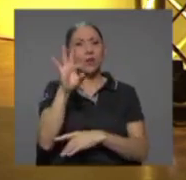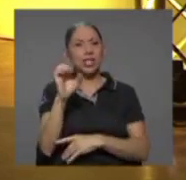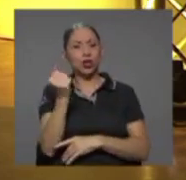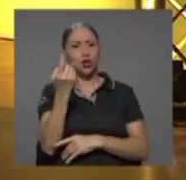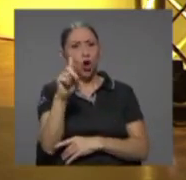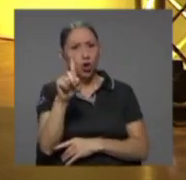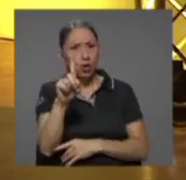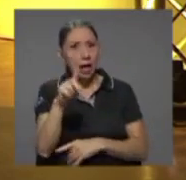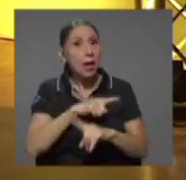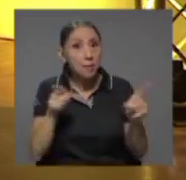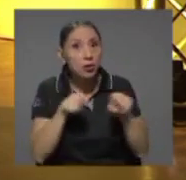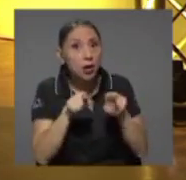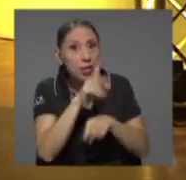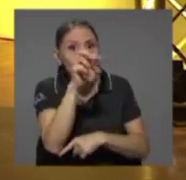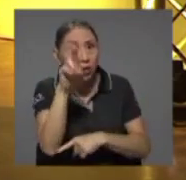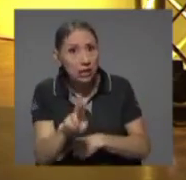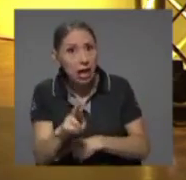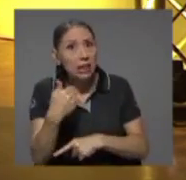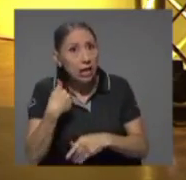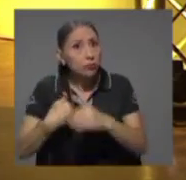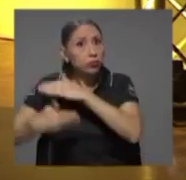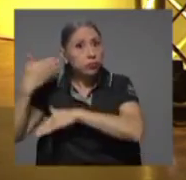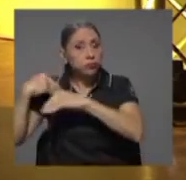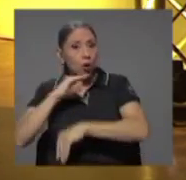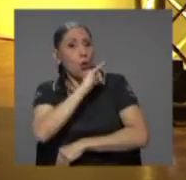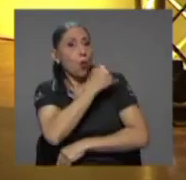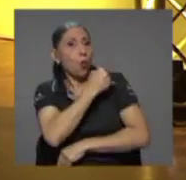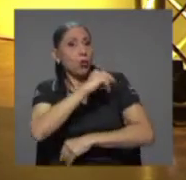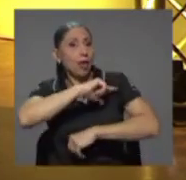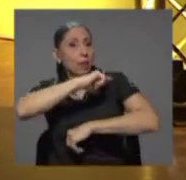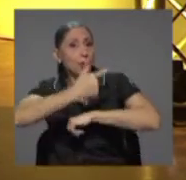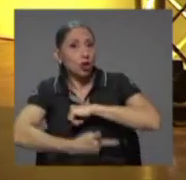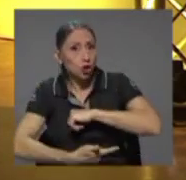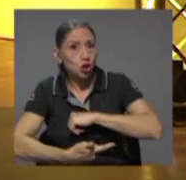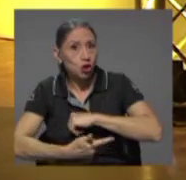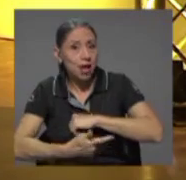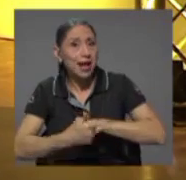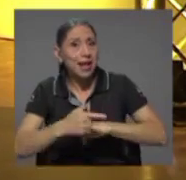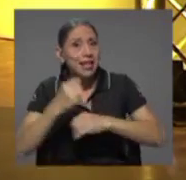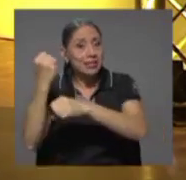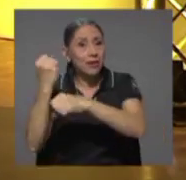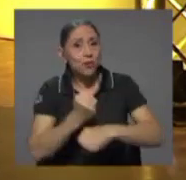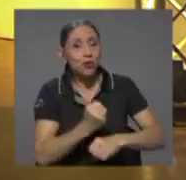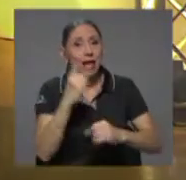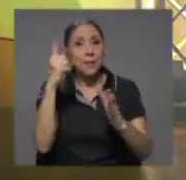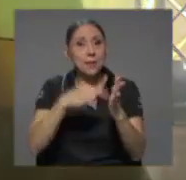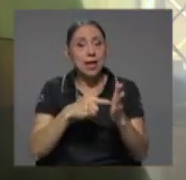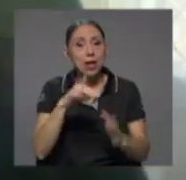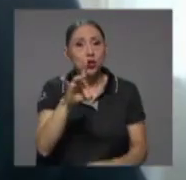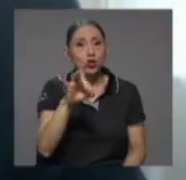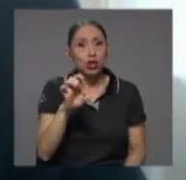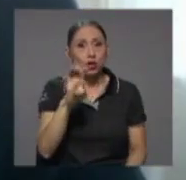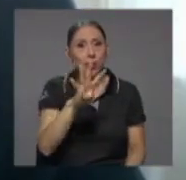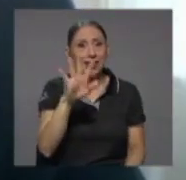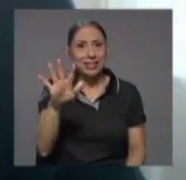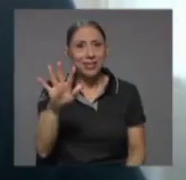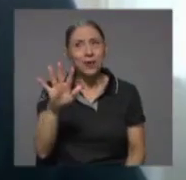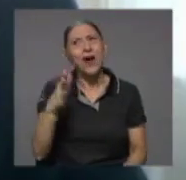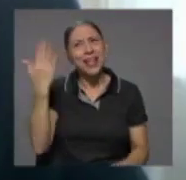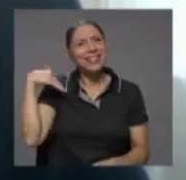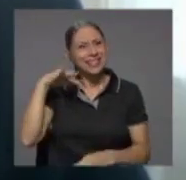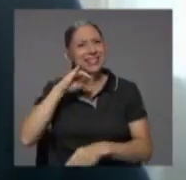Rica tiene sus antecedentes la Junta de Protección Social se funda en 1845 realmente la Junta de Caridad